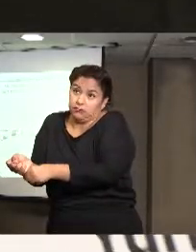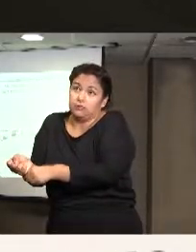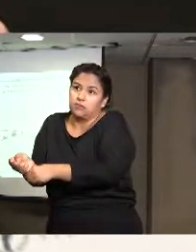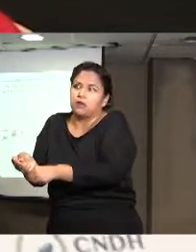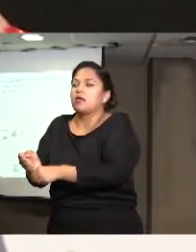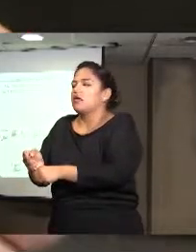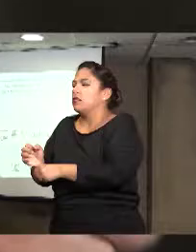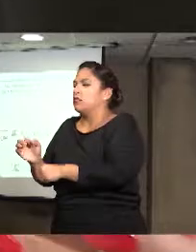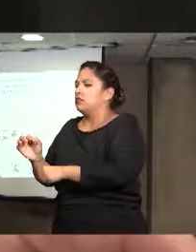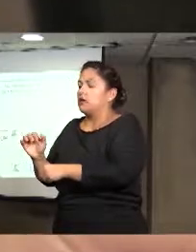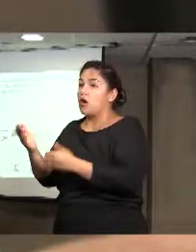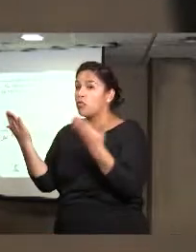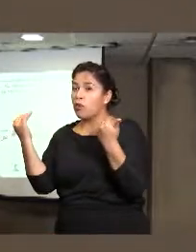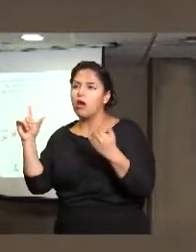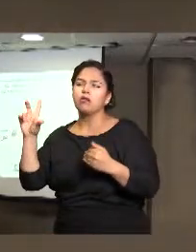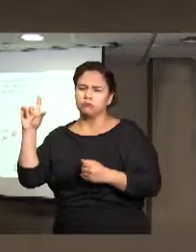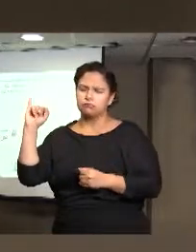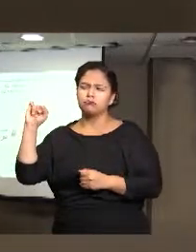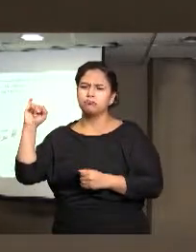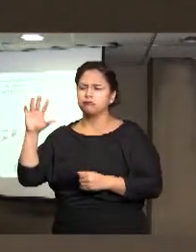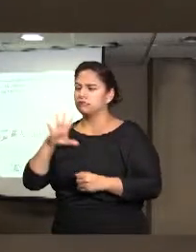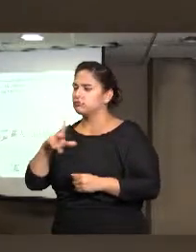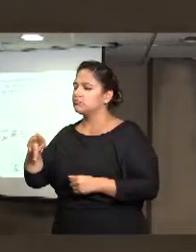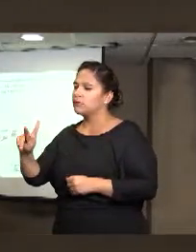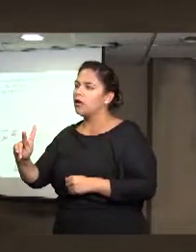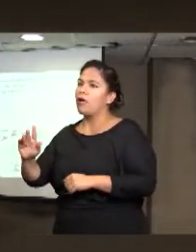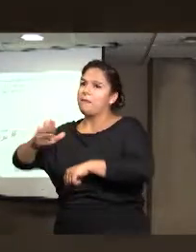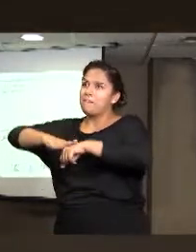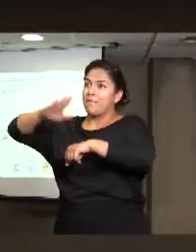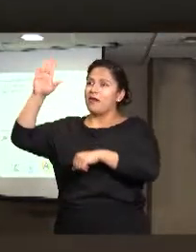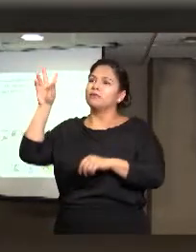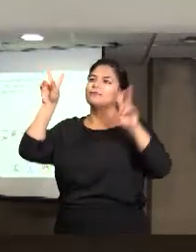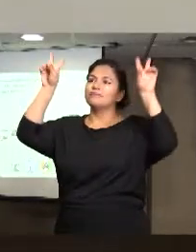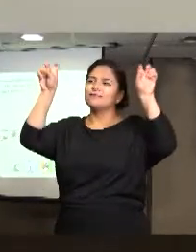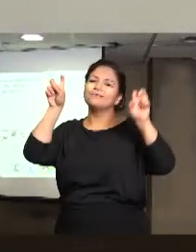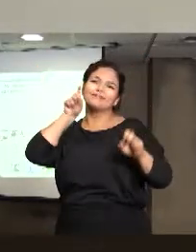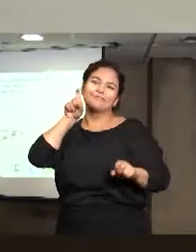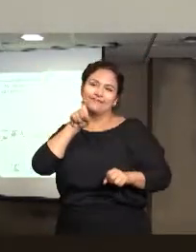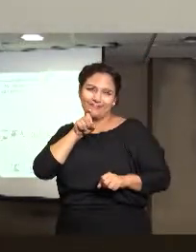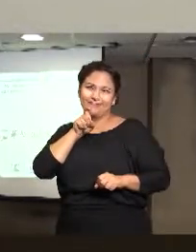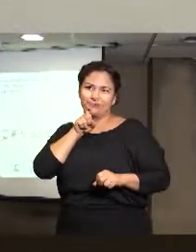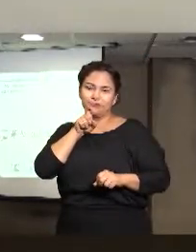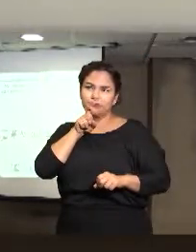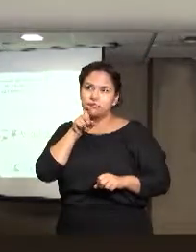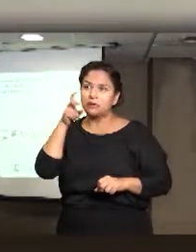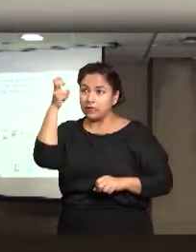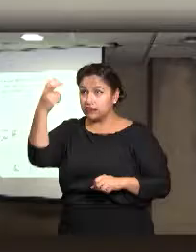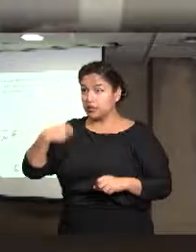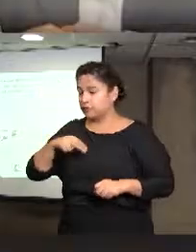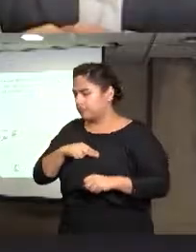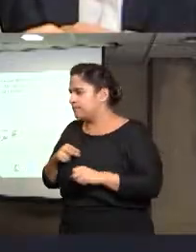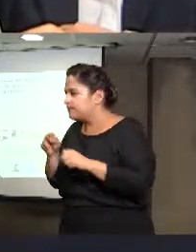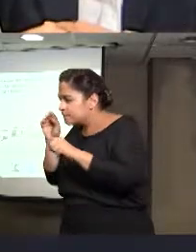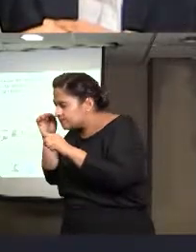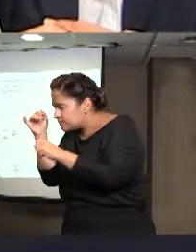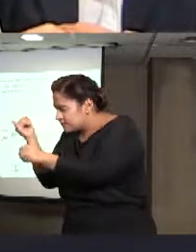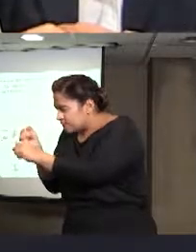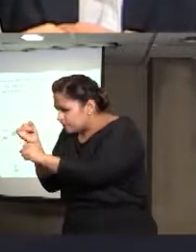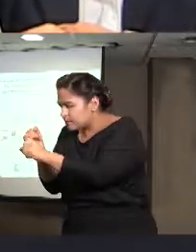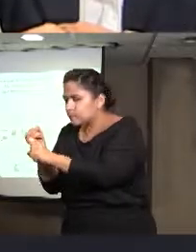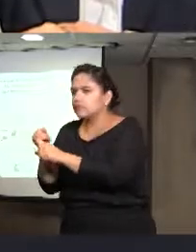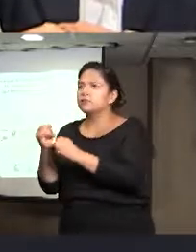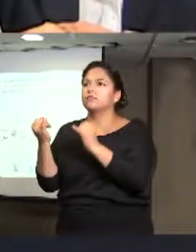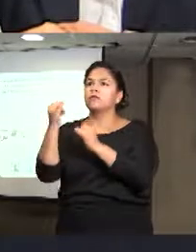realizando y vamos a hacer en la Comisión Nacional, estamos haciendo un diagnóstico y un informe sobre este tema de cómo se encuentra hasta el momento. En el ámbito